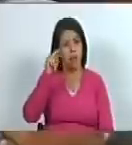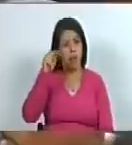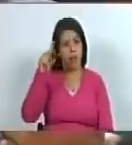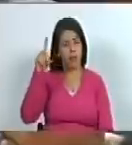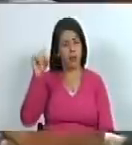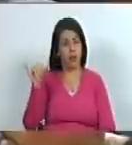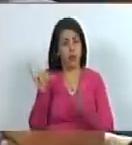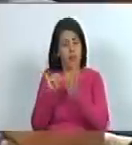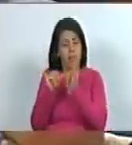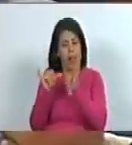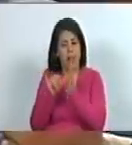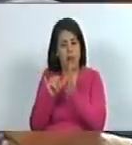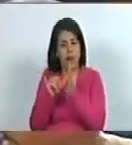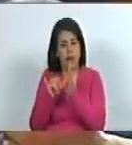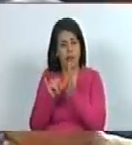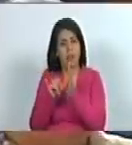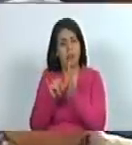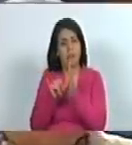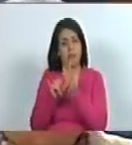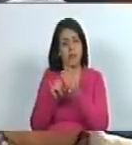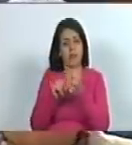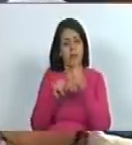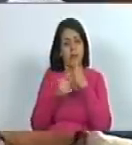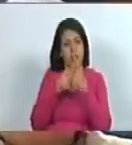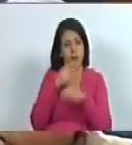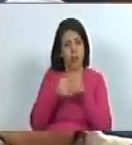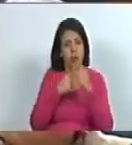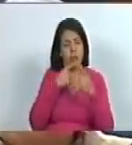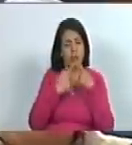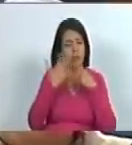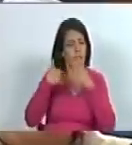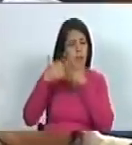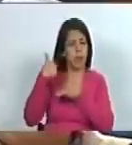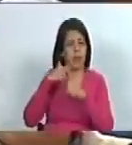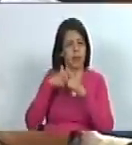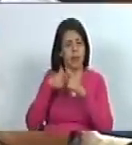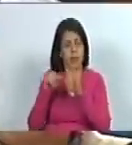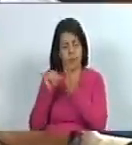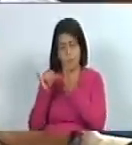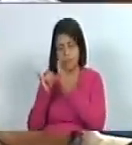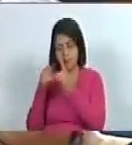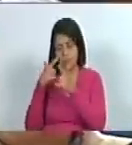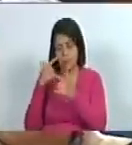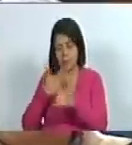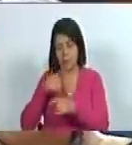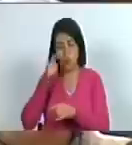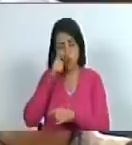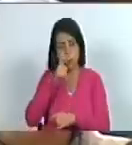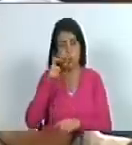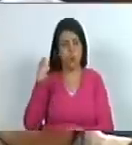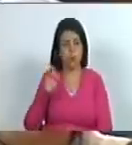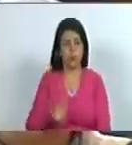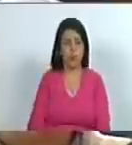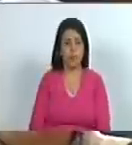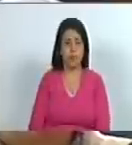cercano no a las bellas artes como se decía entonces sino más cercano a nuestro pueblo